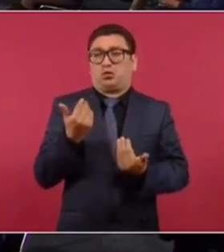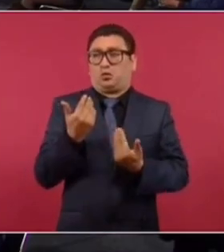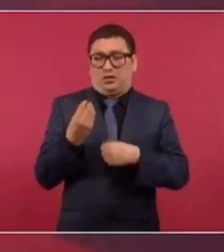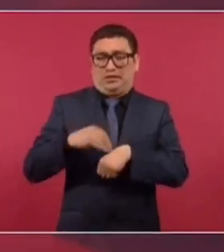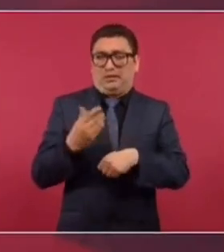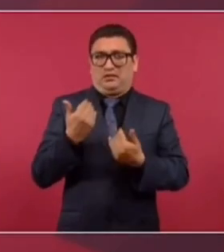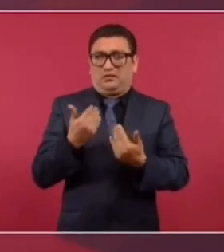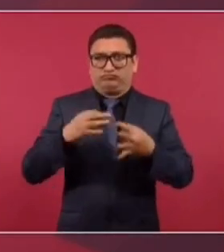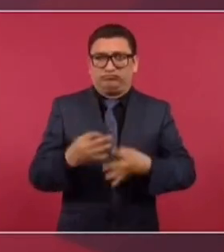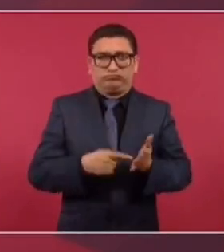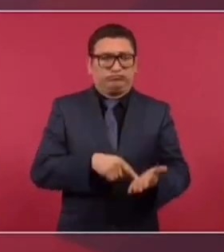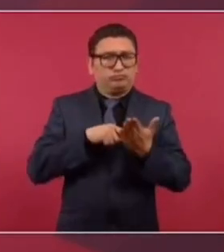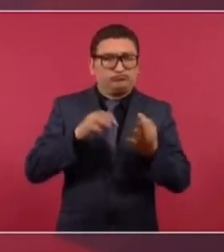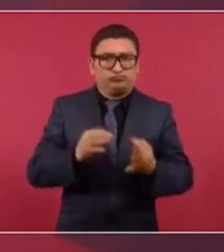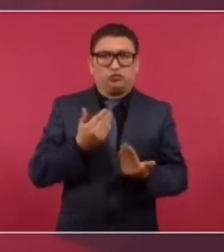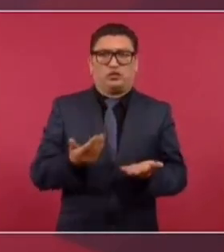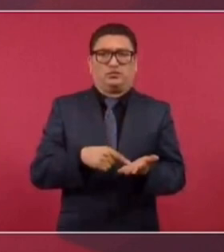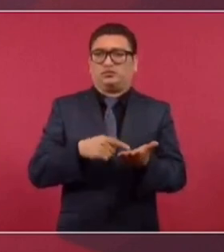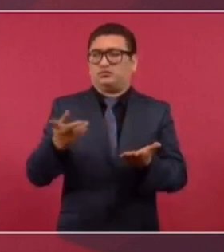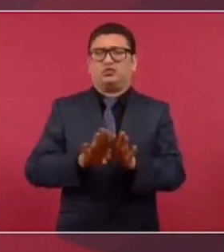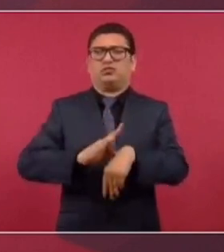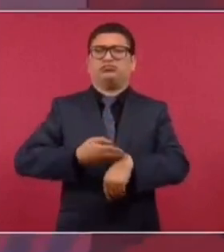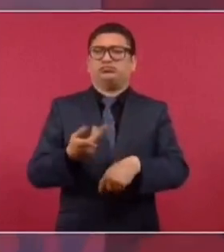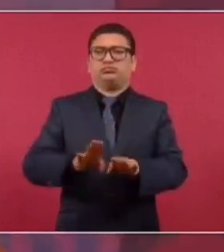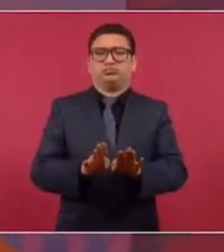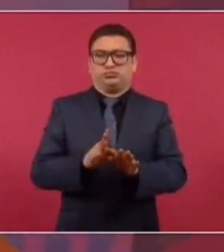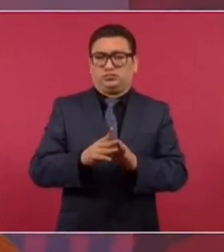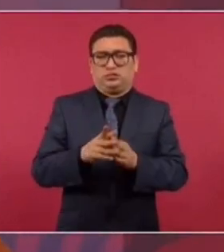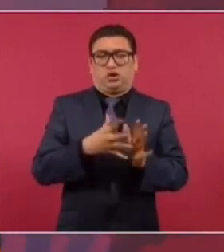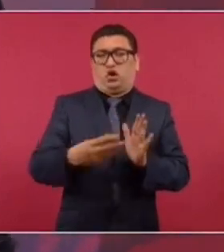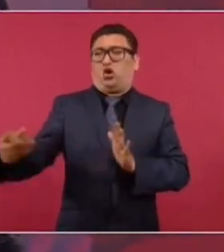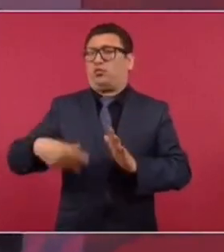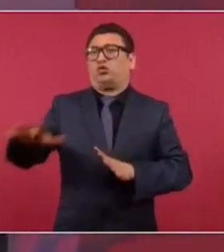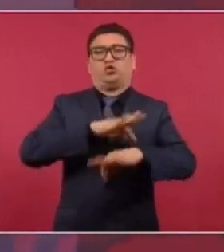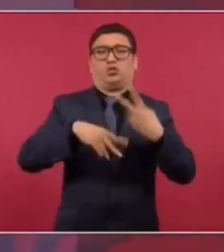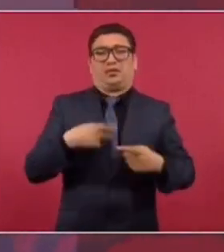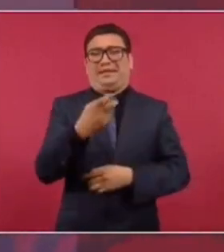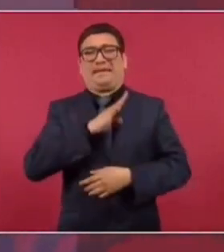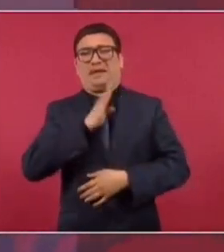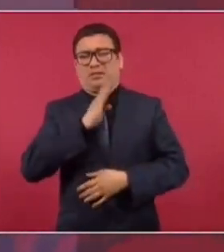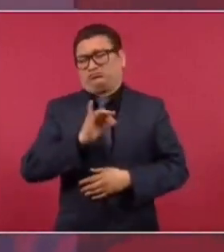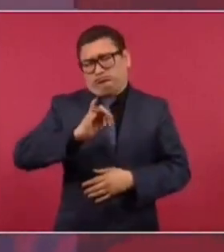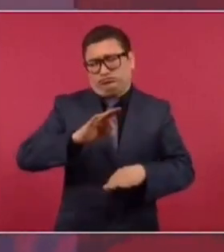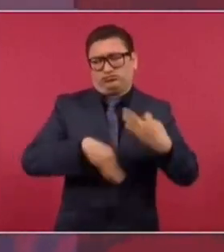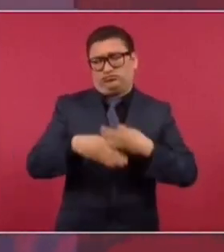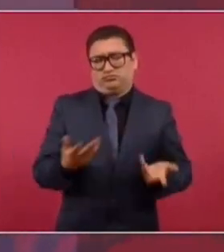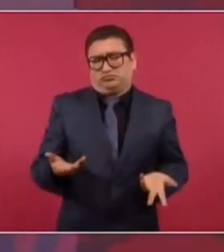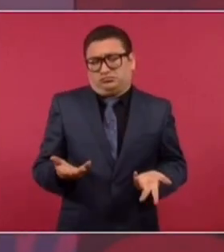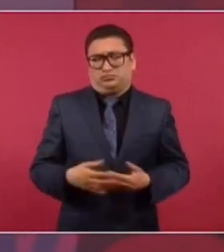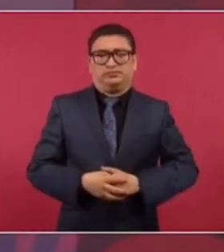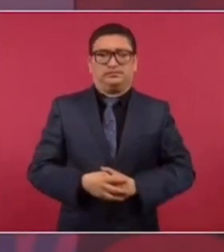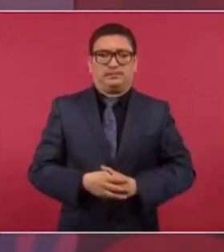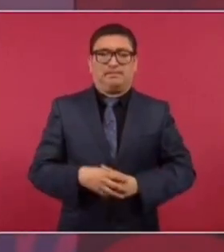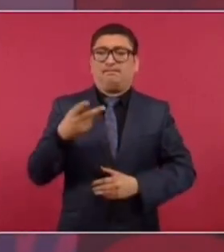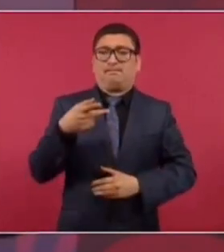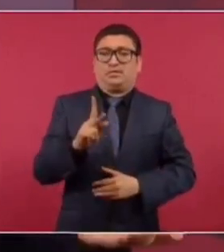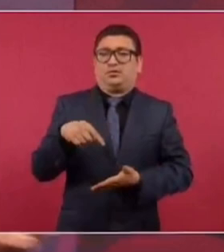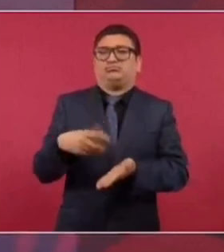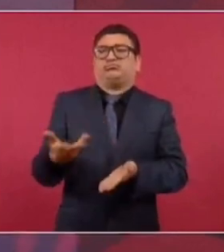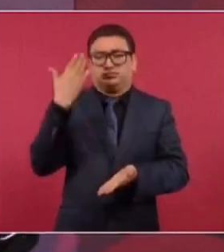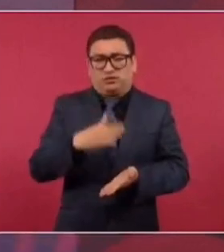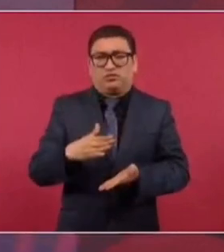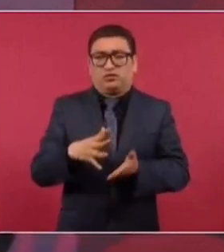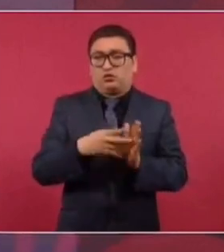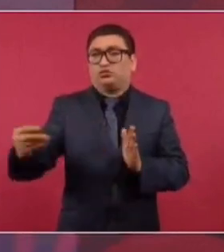nada concreto, o sea, condenar el plagio, pues sí, todo el mundo condena el plagio. Todos. Pero aquí es saber,